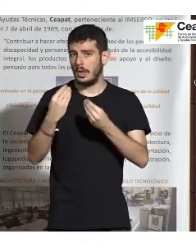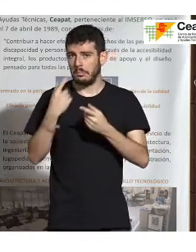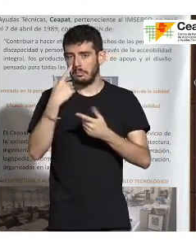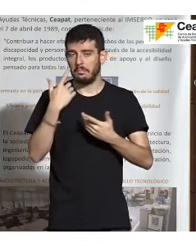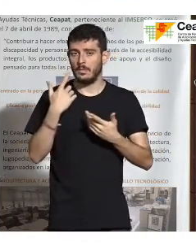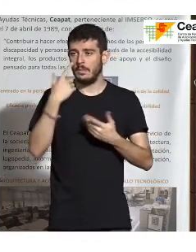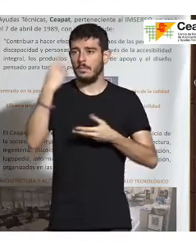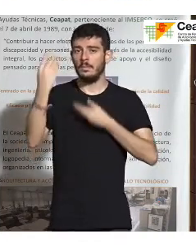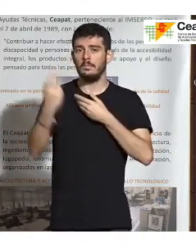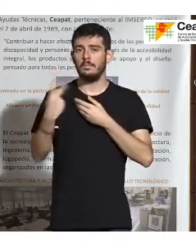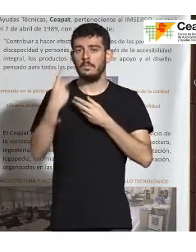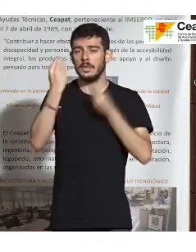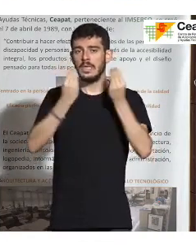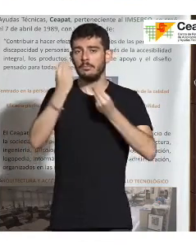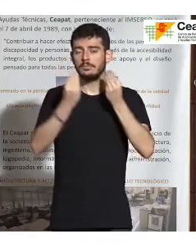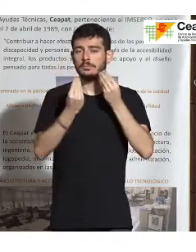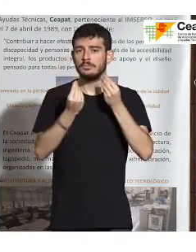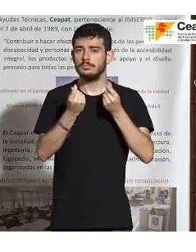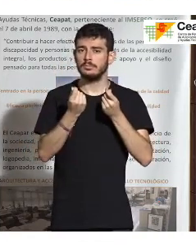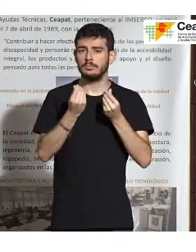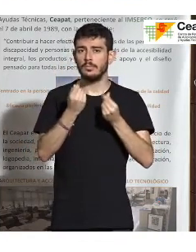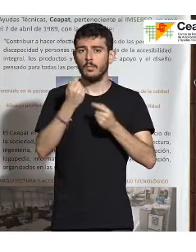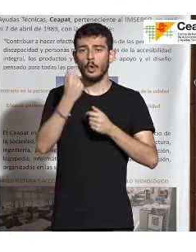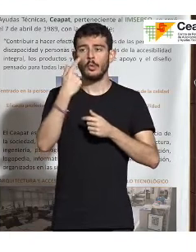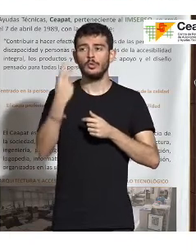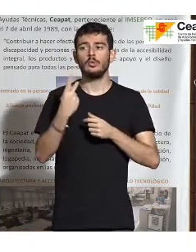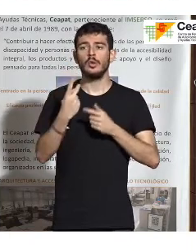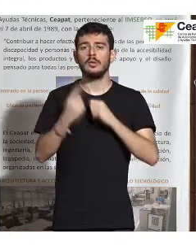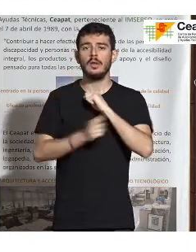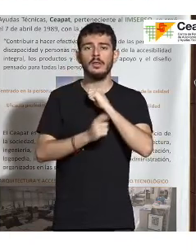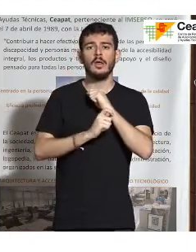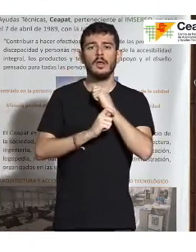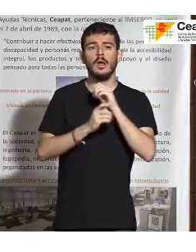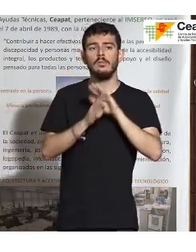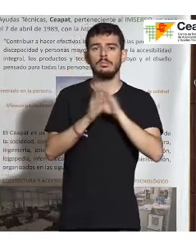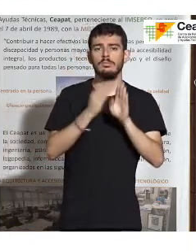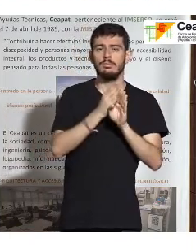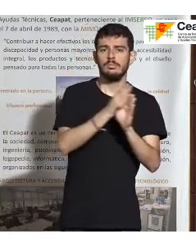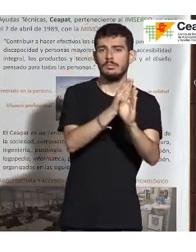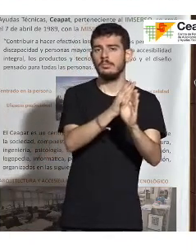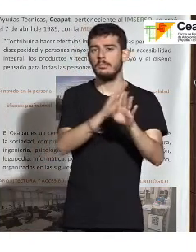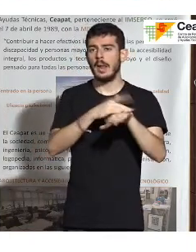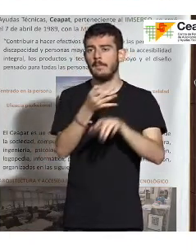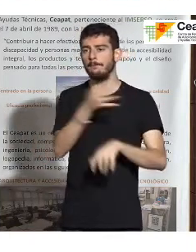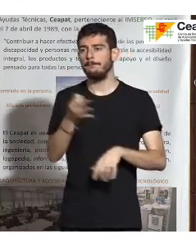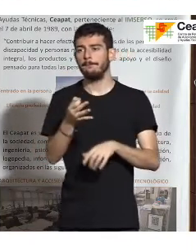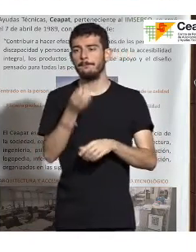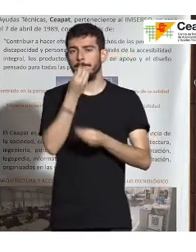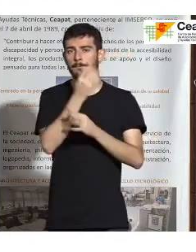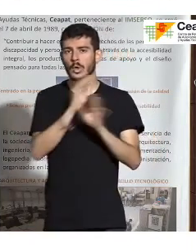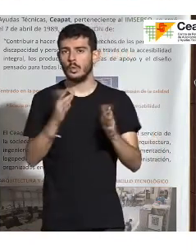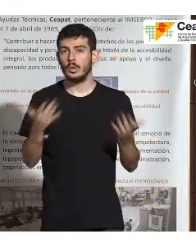cómo, un poco, qué estrategias seguir para ser lo más efectivos posible, porque, claro, es un mundo